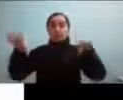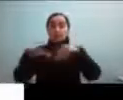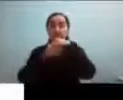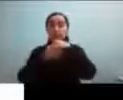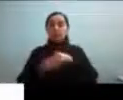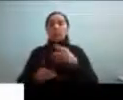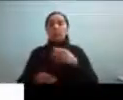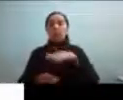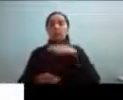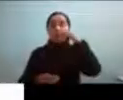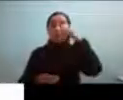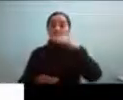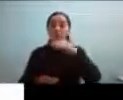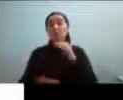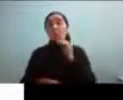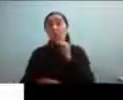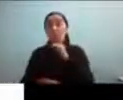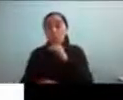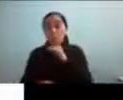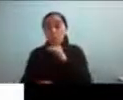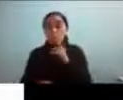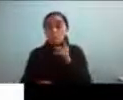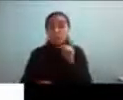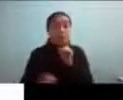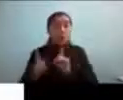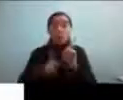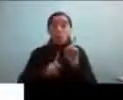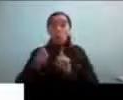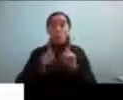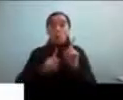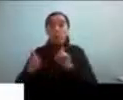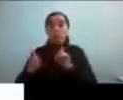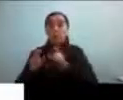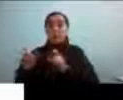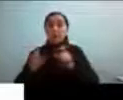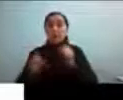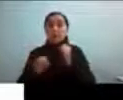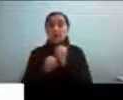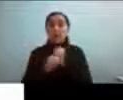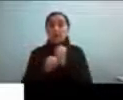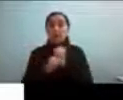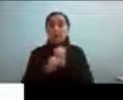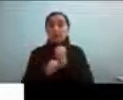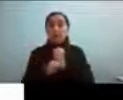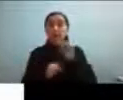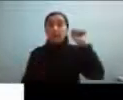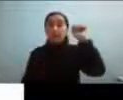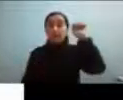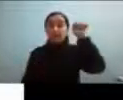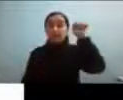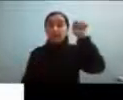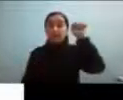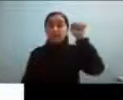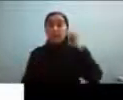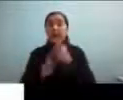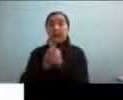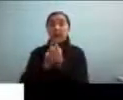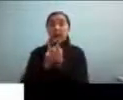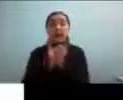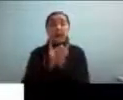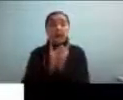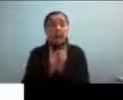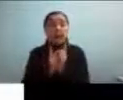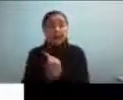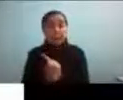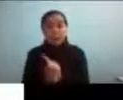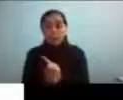cualquier persona que trabaja en autismo es gestaco de el cambio inesperado es una causa de ansiedad